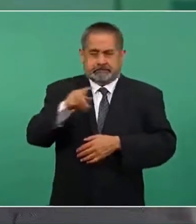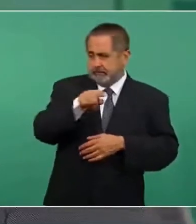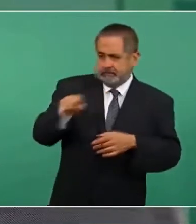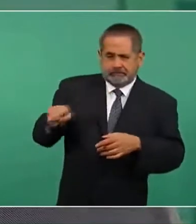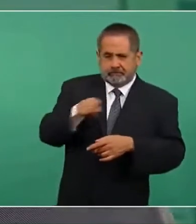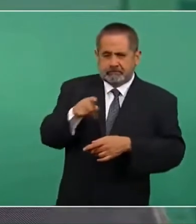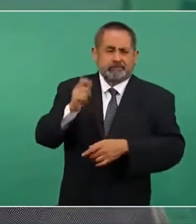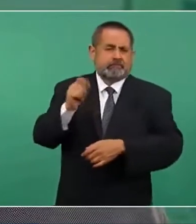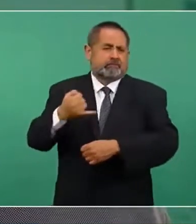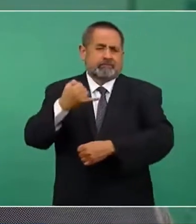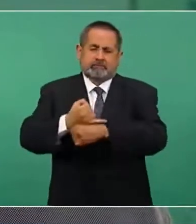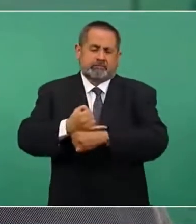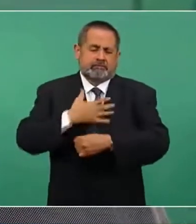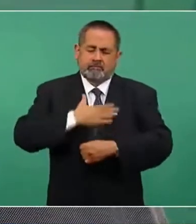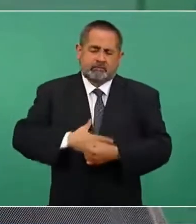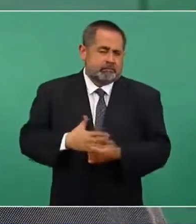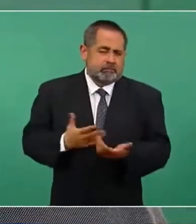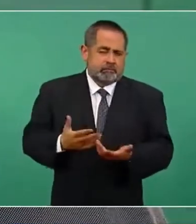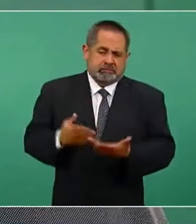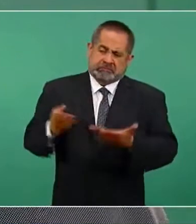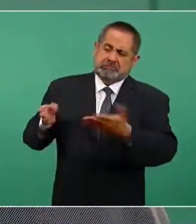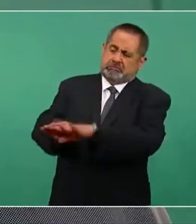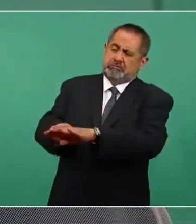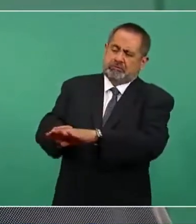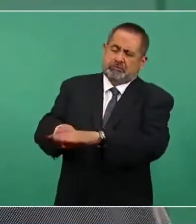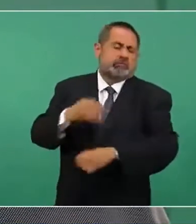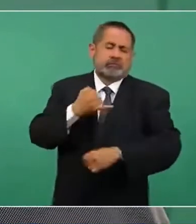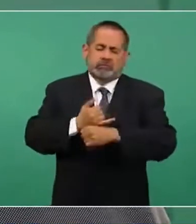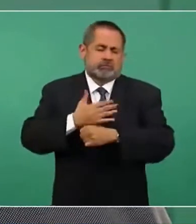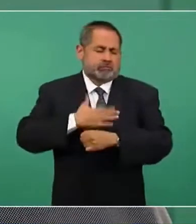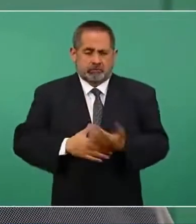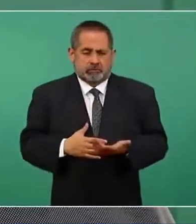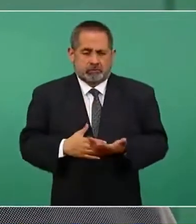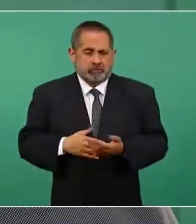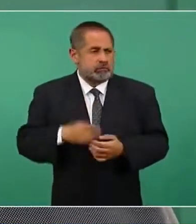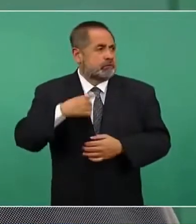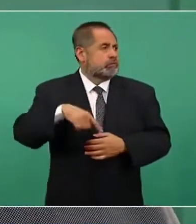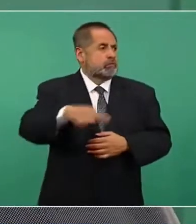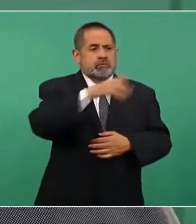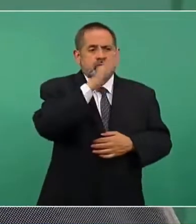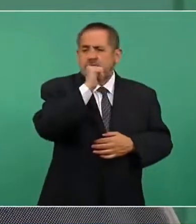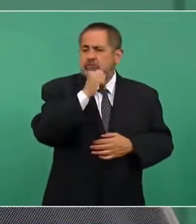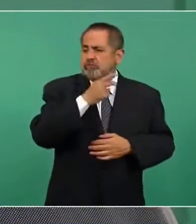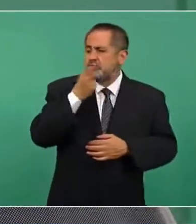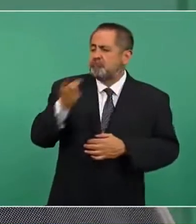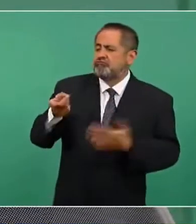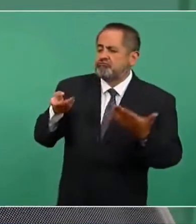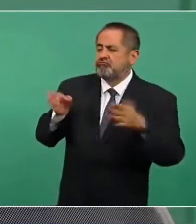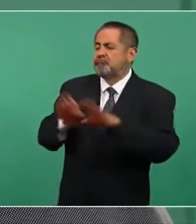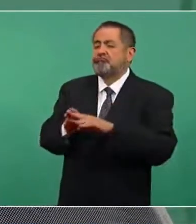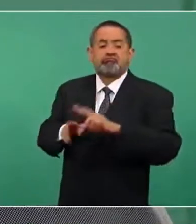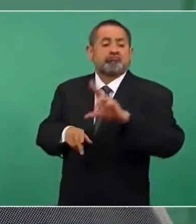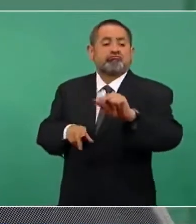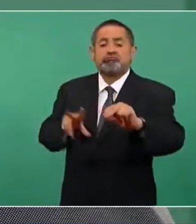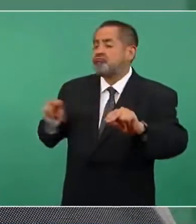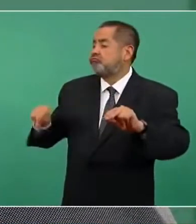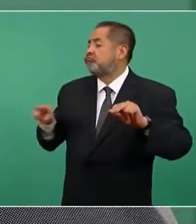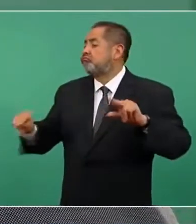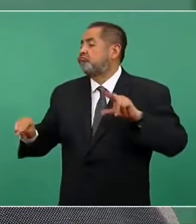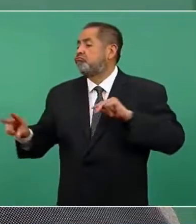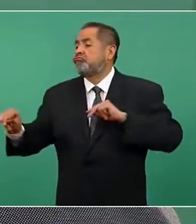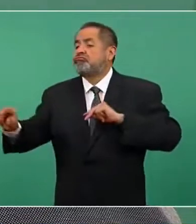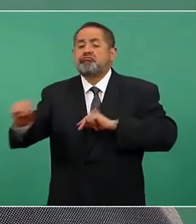porque ningún pueblo tiene derecho a bloquear o a someter